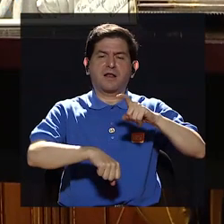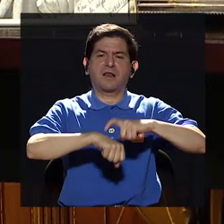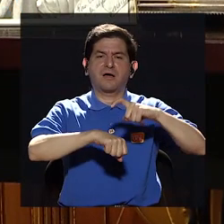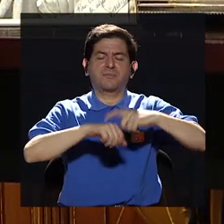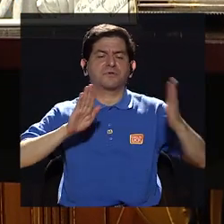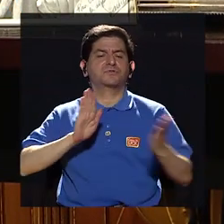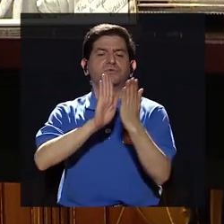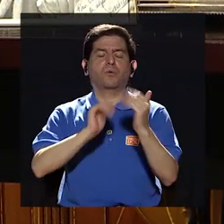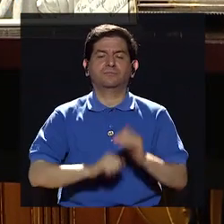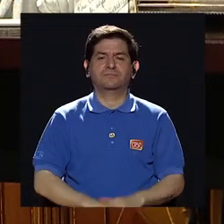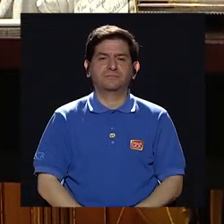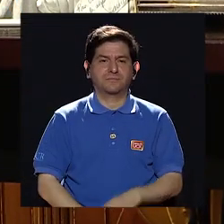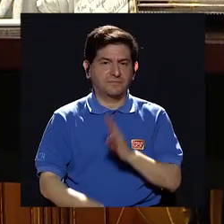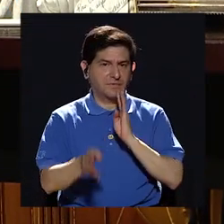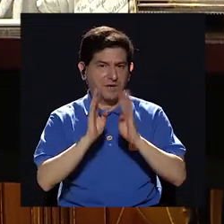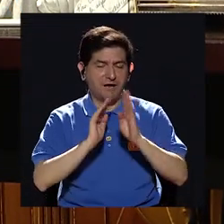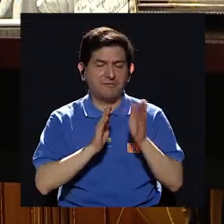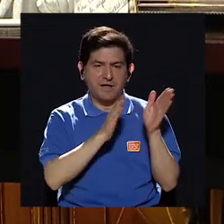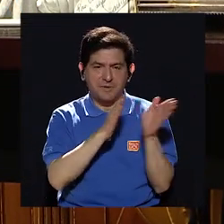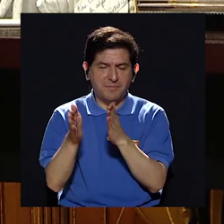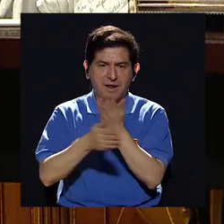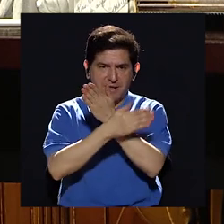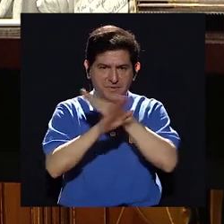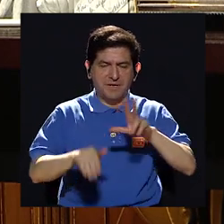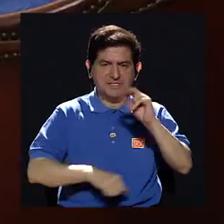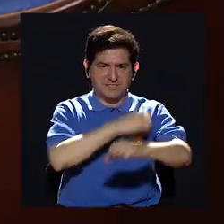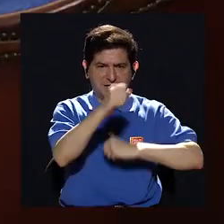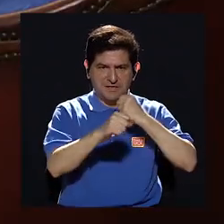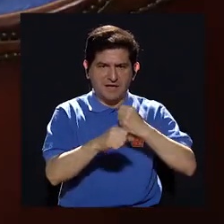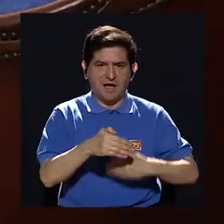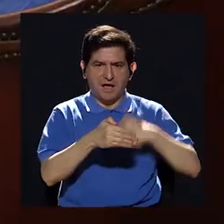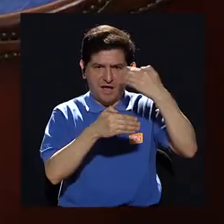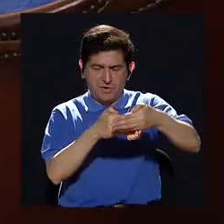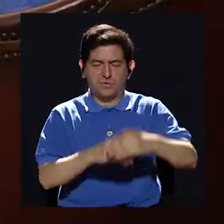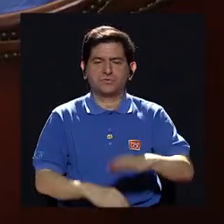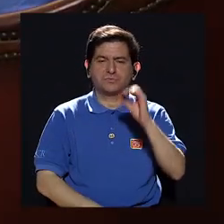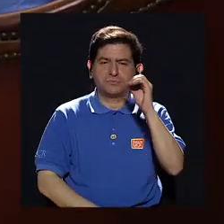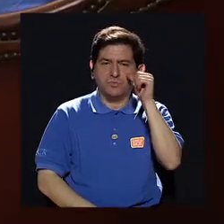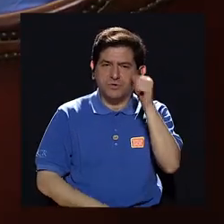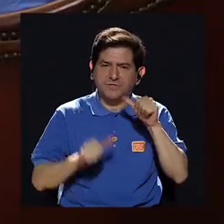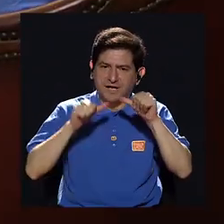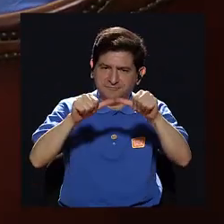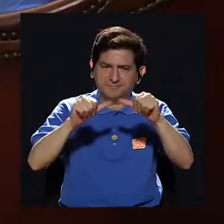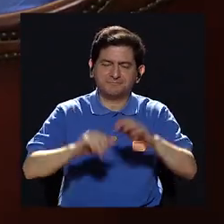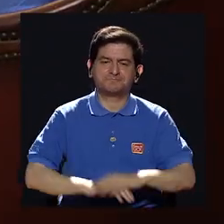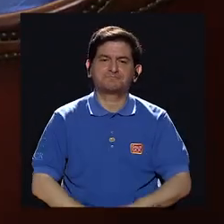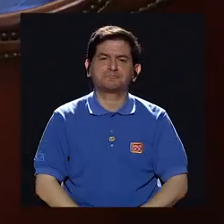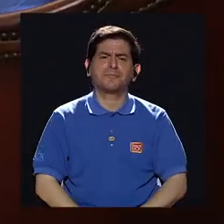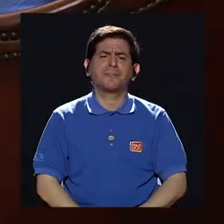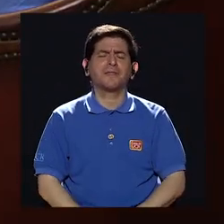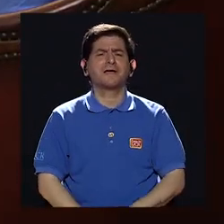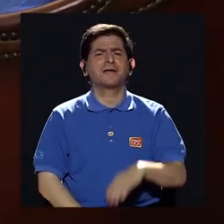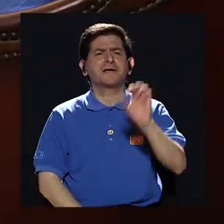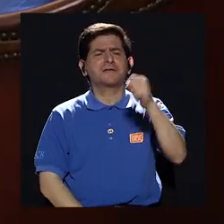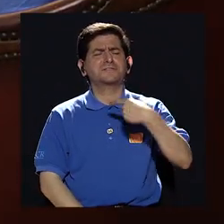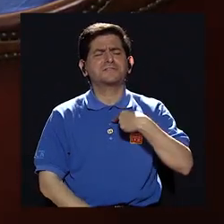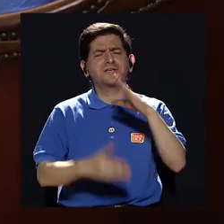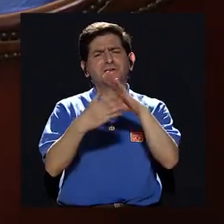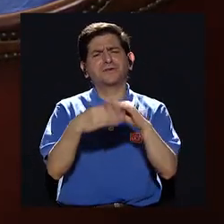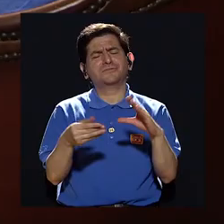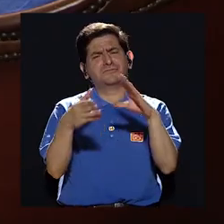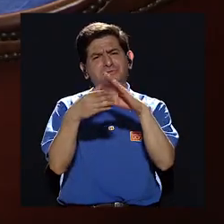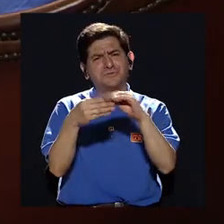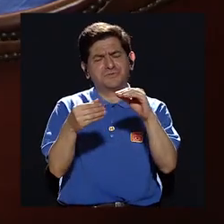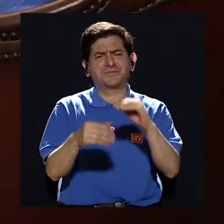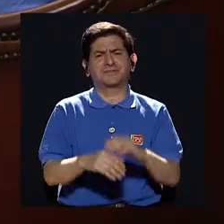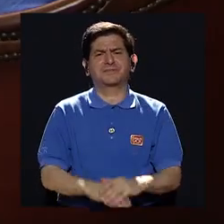Estamos hablando sobre el plan de paz 30 años después. Tom Oscar. Sí, te contaba que